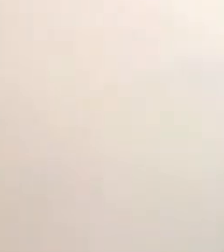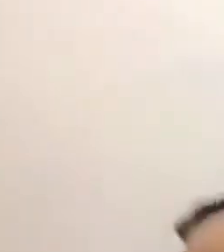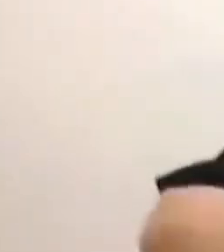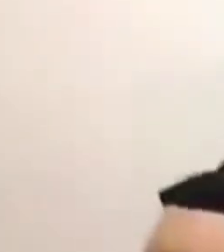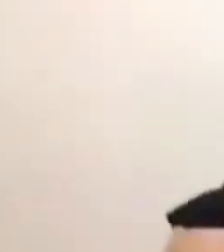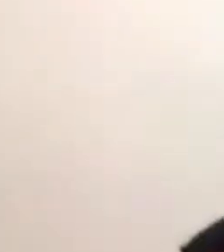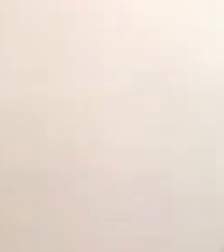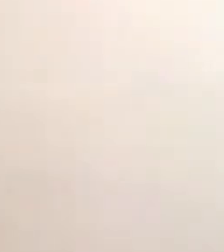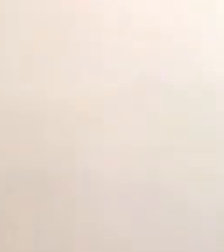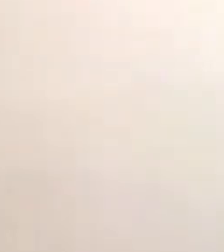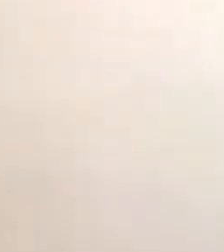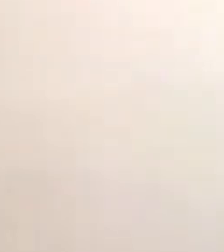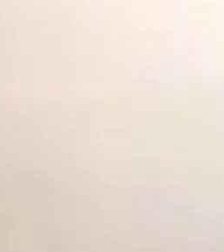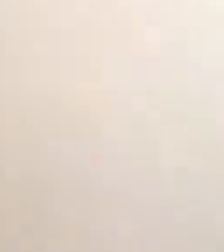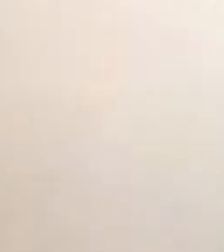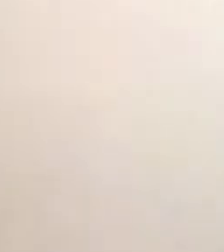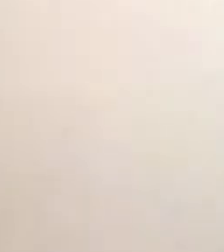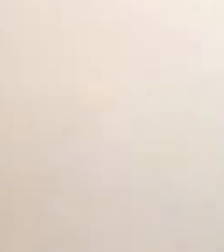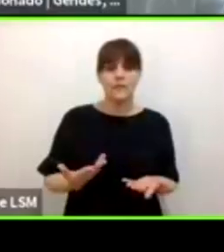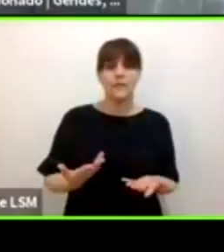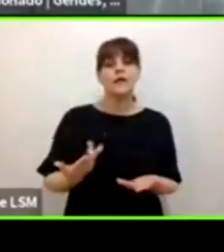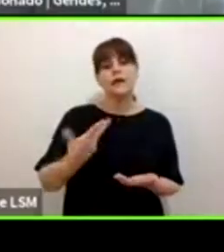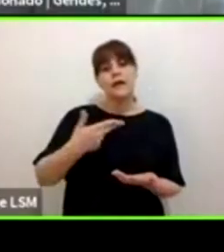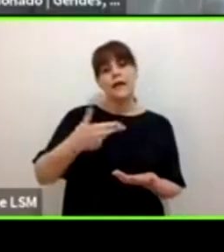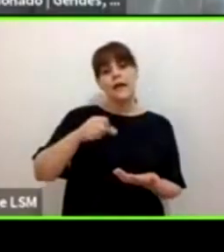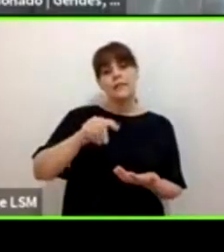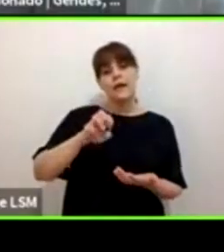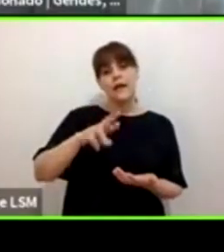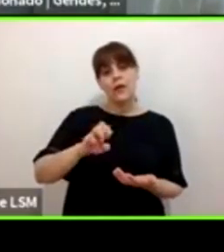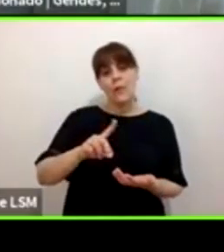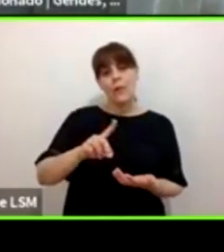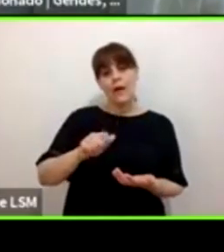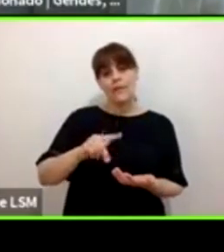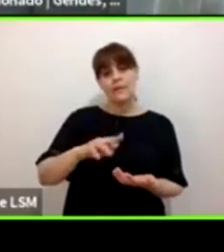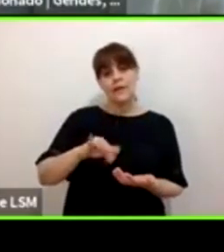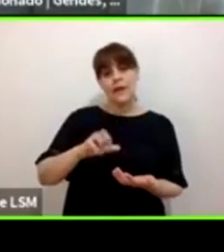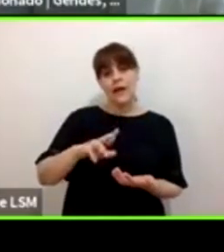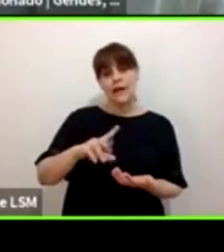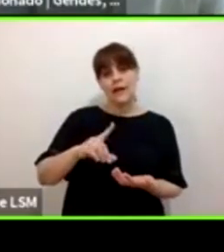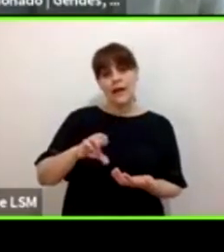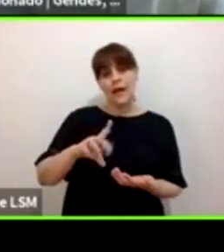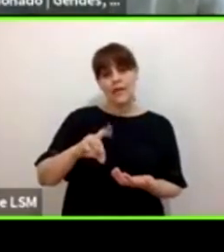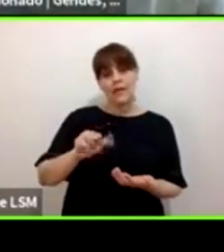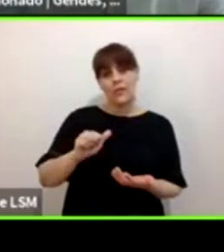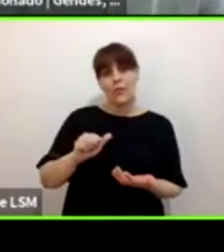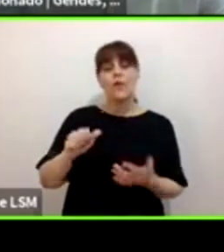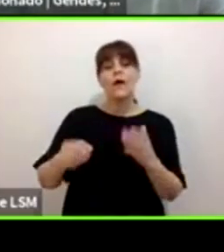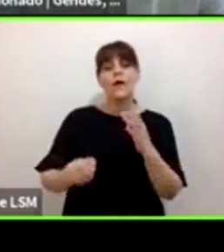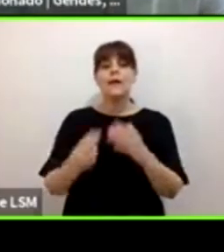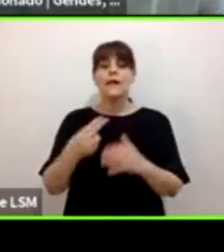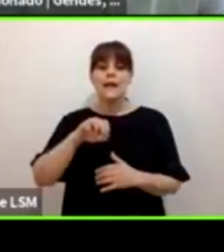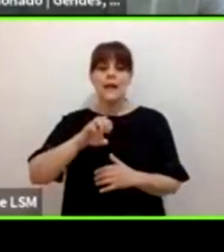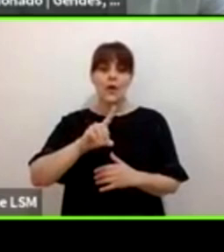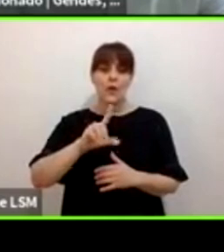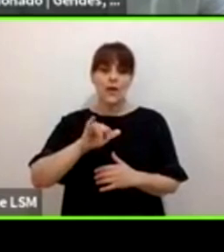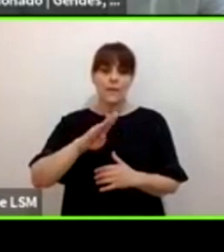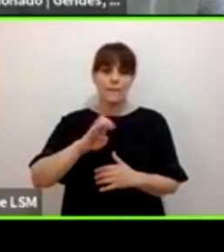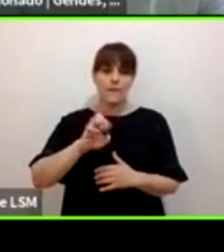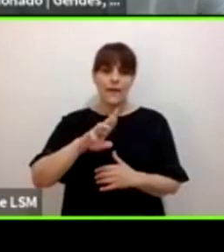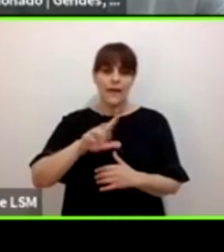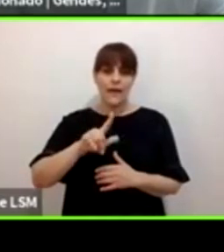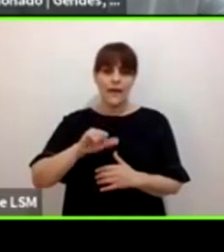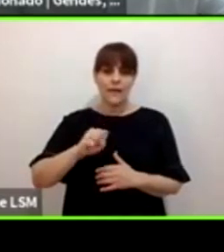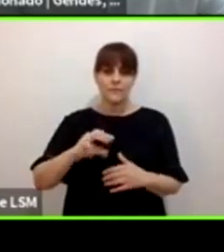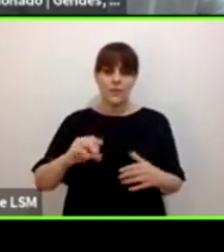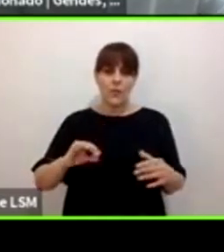el heteropatriarcado encontró en el neoliberalismo el mejor maridaje Entonces, en ello tenemos que empezar a trabajar